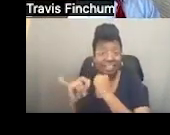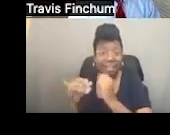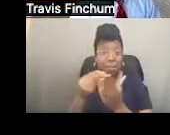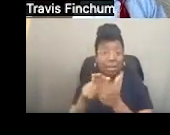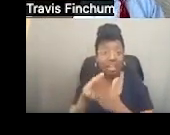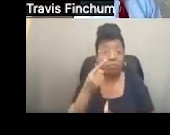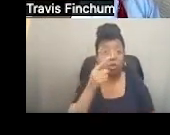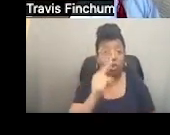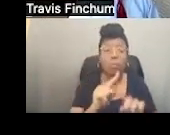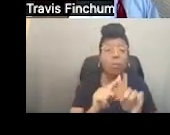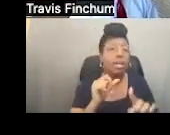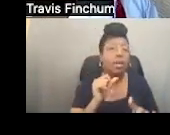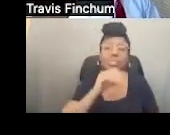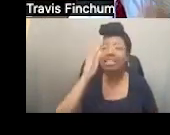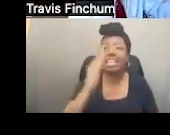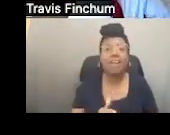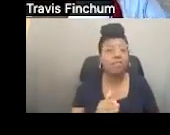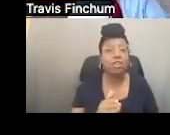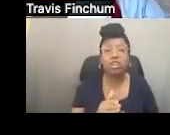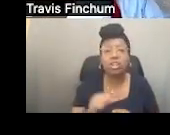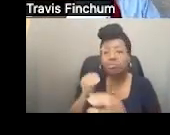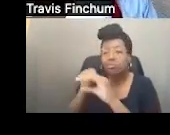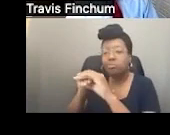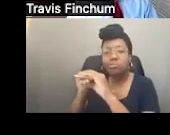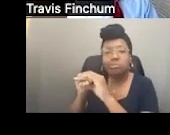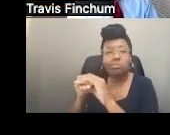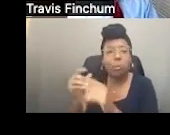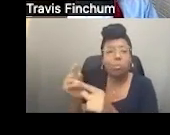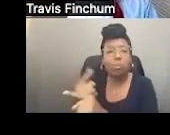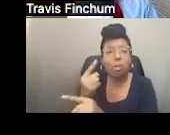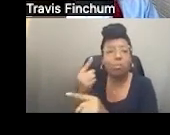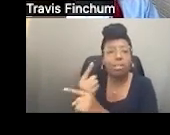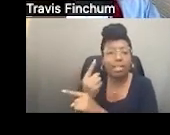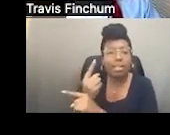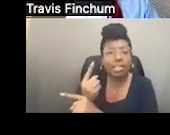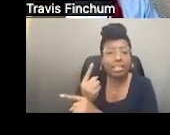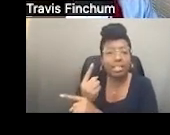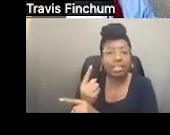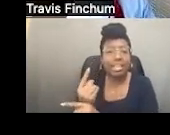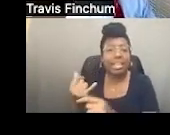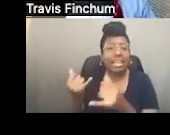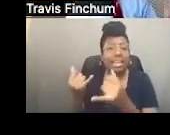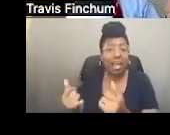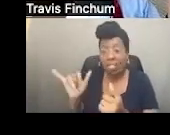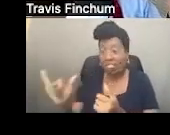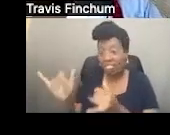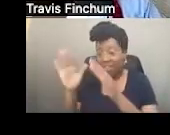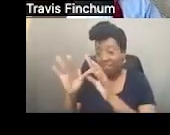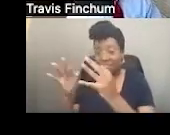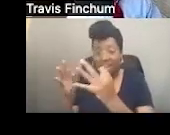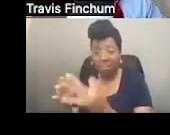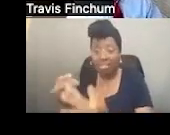pero no se puso correctamente en el fideicomiso y directamente